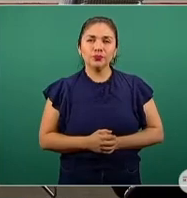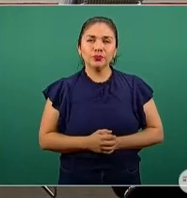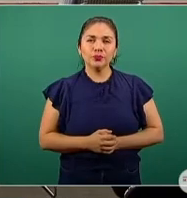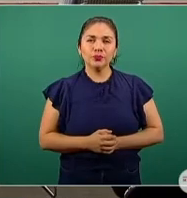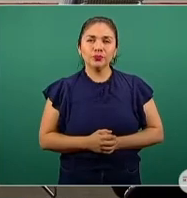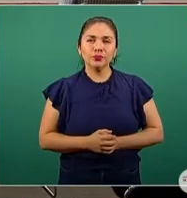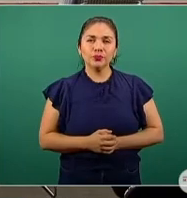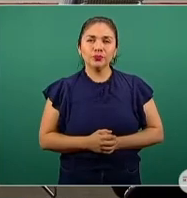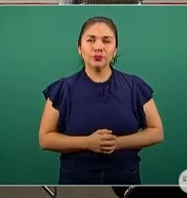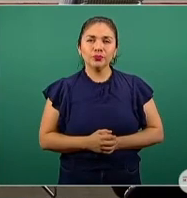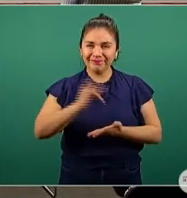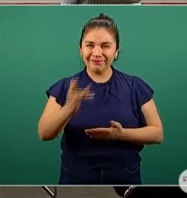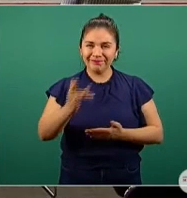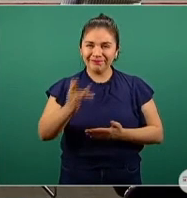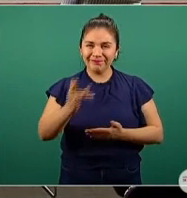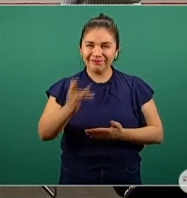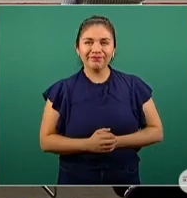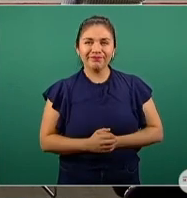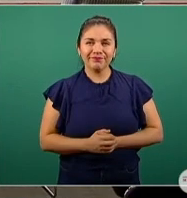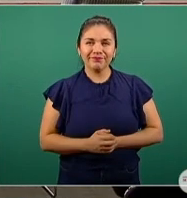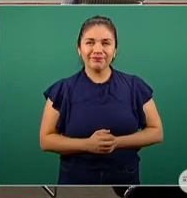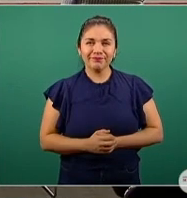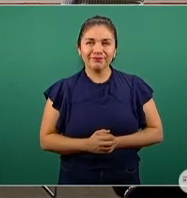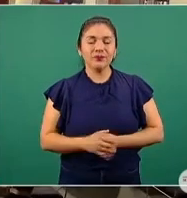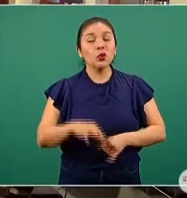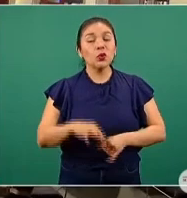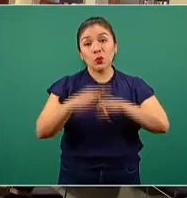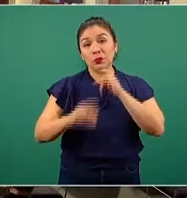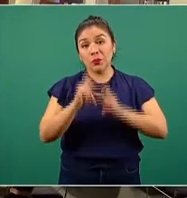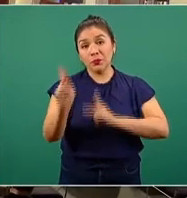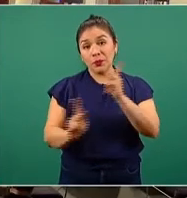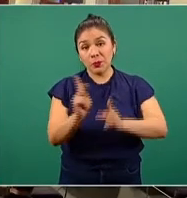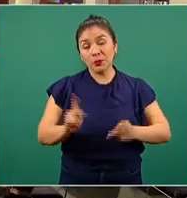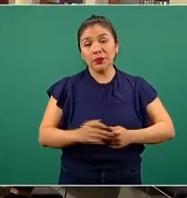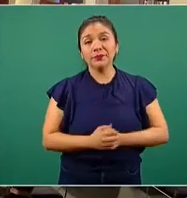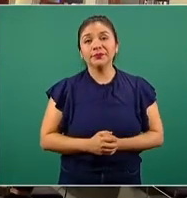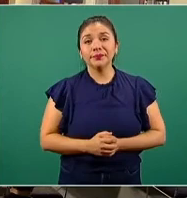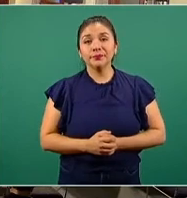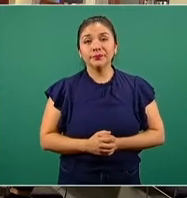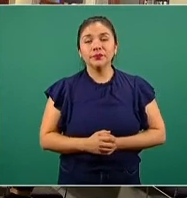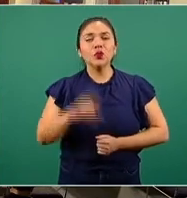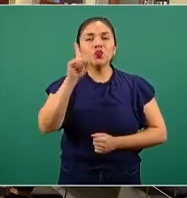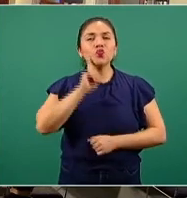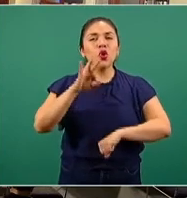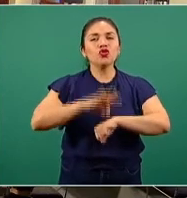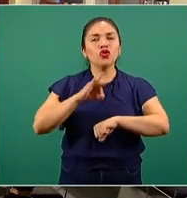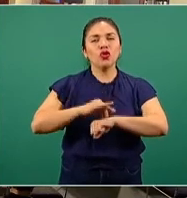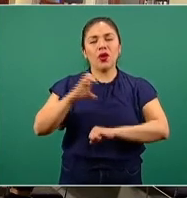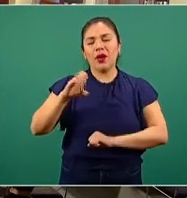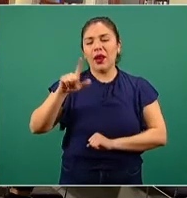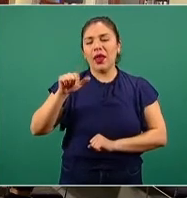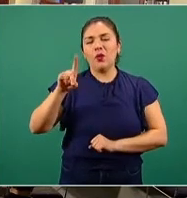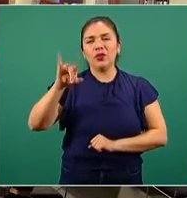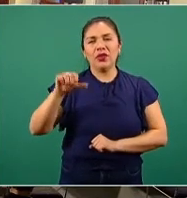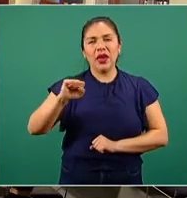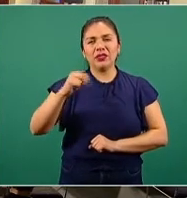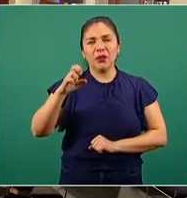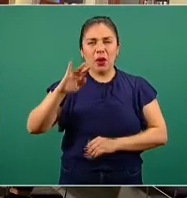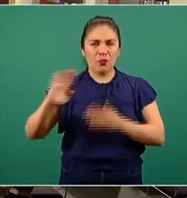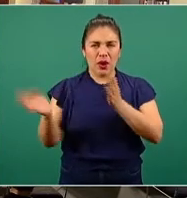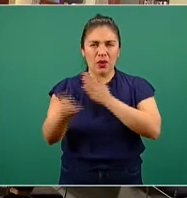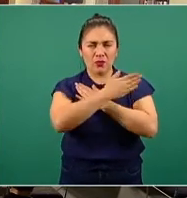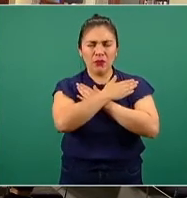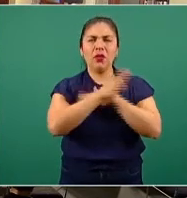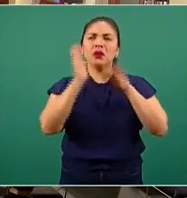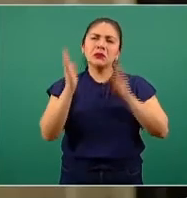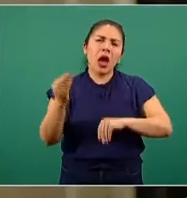Muchas gracias. Y mi última pregunta sería, la doctora Claudia Sheinbaum, jefa de gobierno de la Ciudad de México, ha implementado